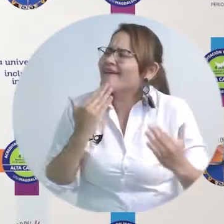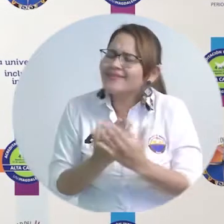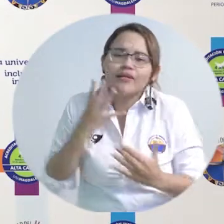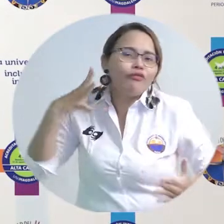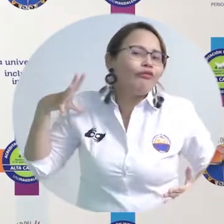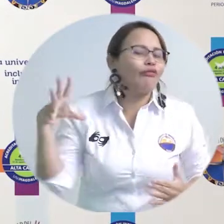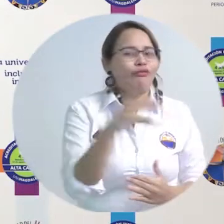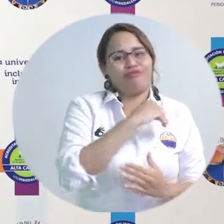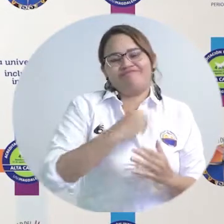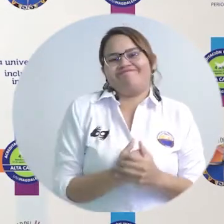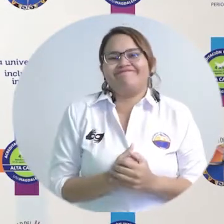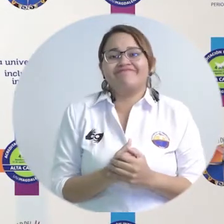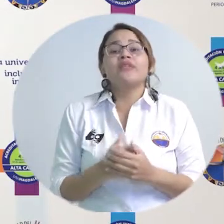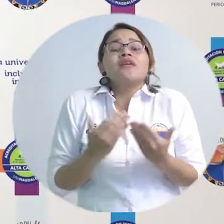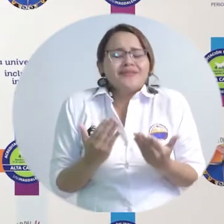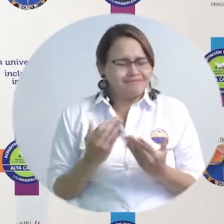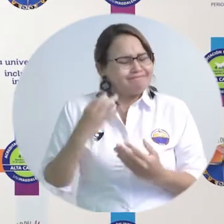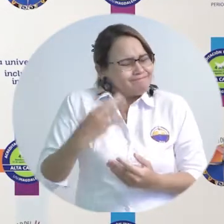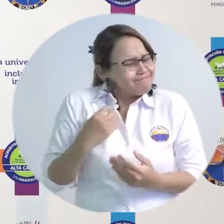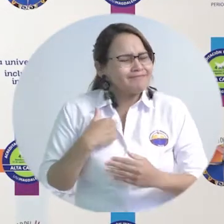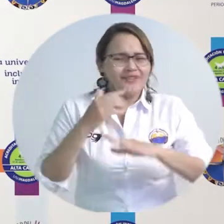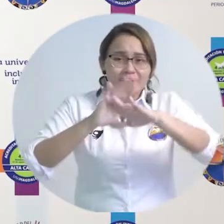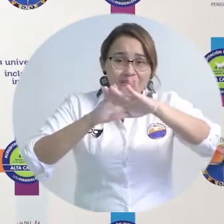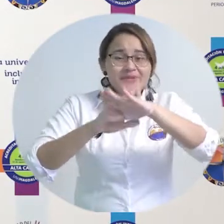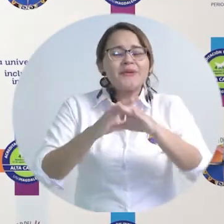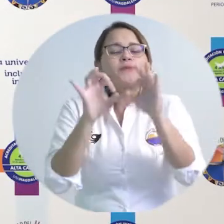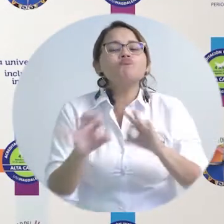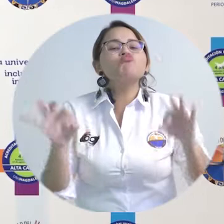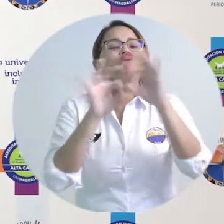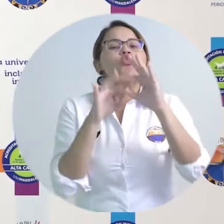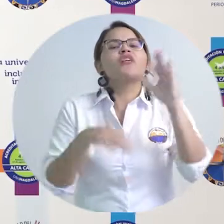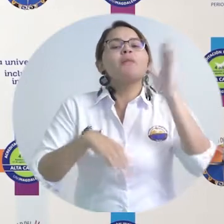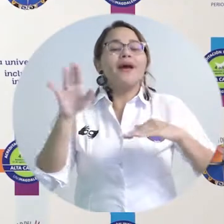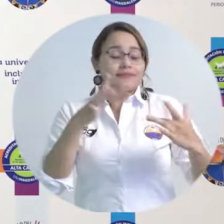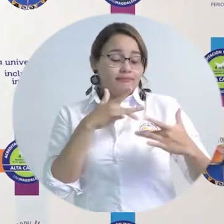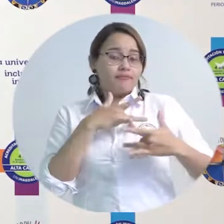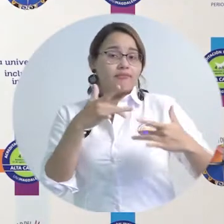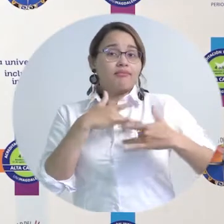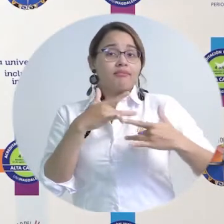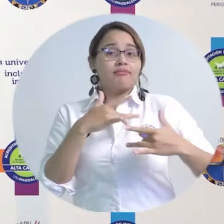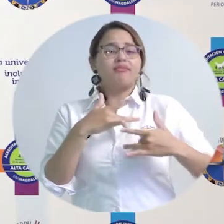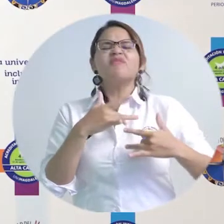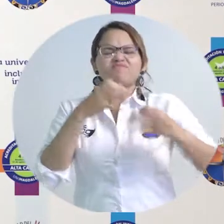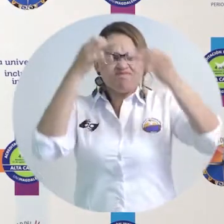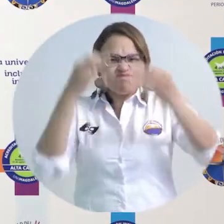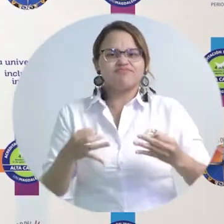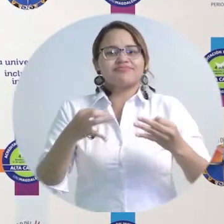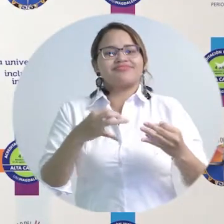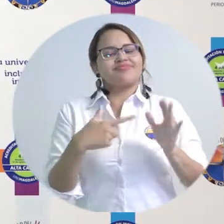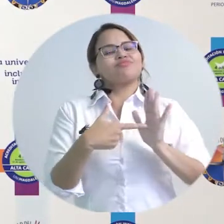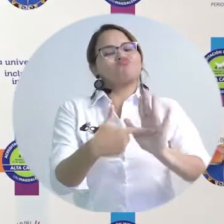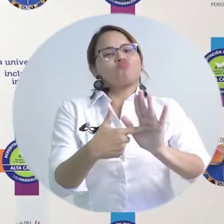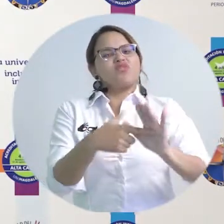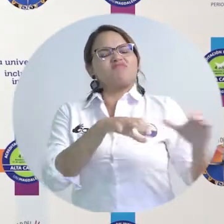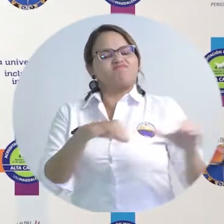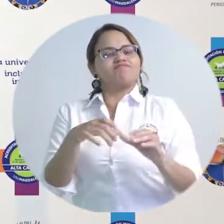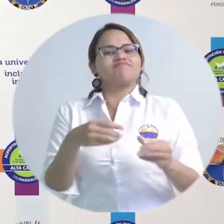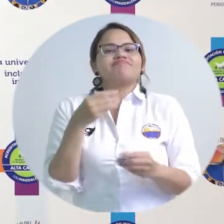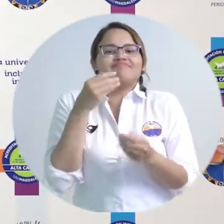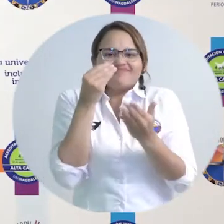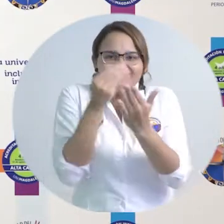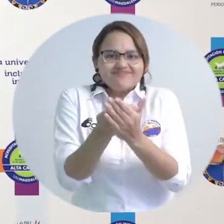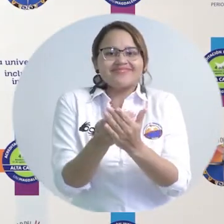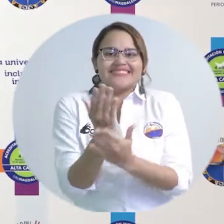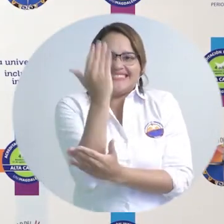este momento, tal y como hemos dicho siempre, es el momento de pasar de la solidaridad virtual a la solidaridad verdadera. Y en esta circunstancia ya hay un aporte